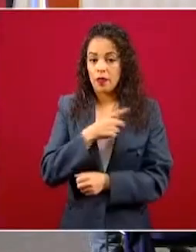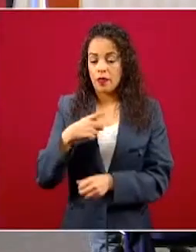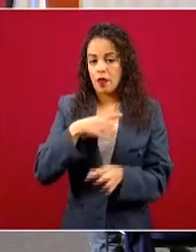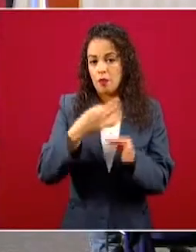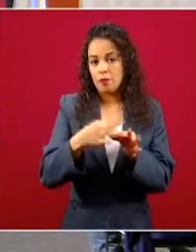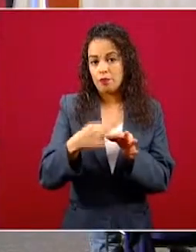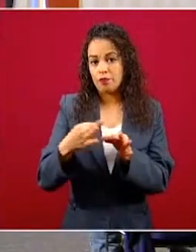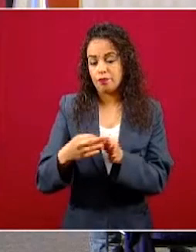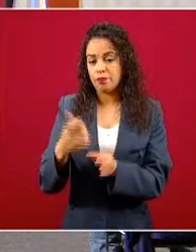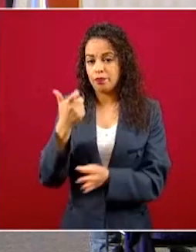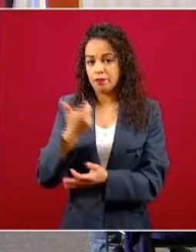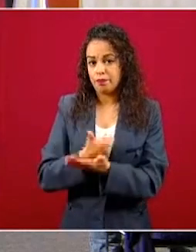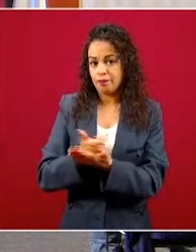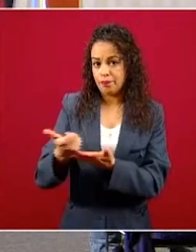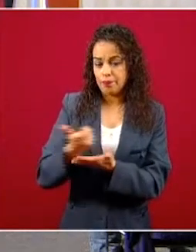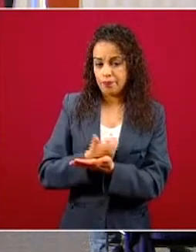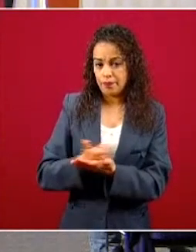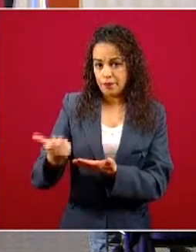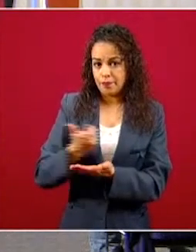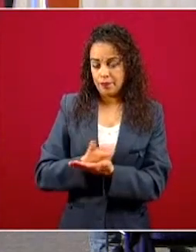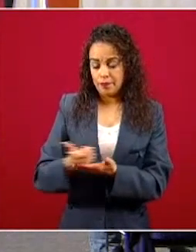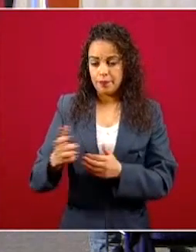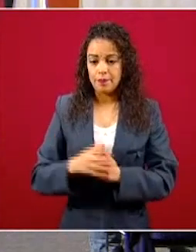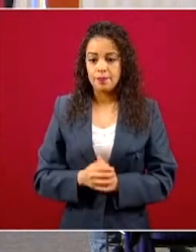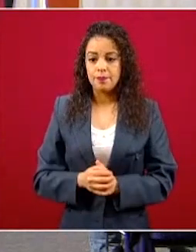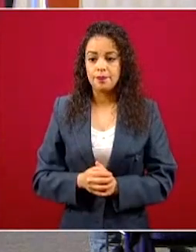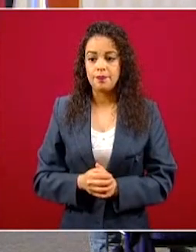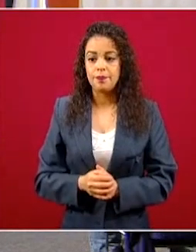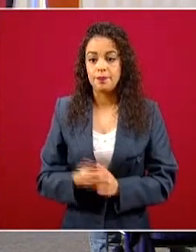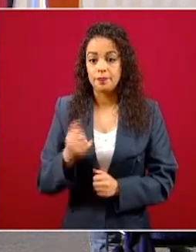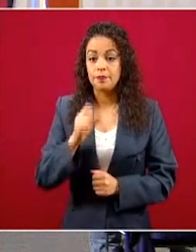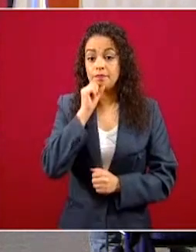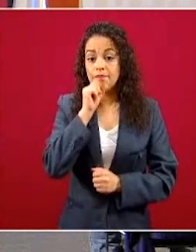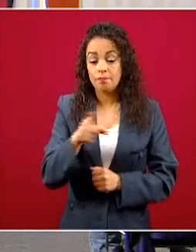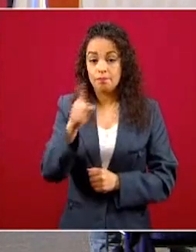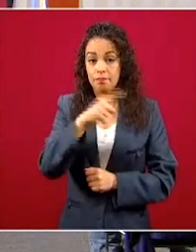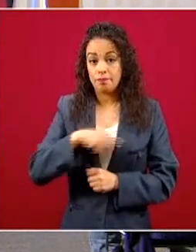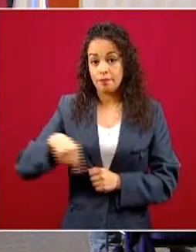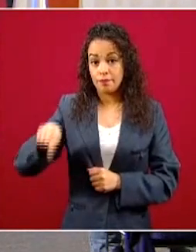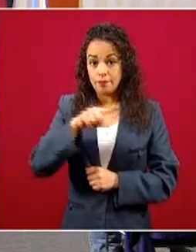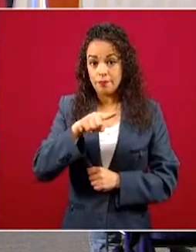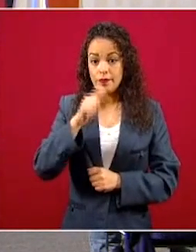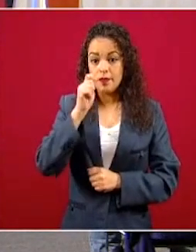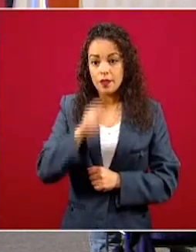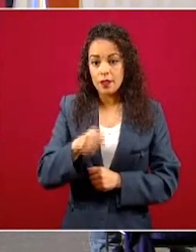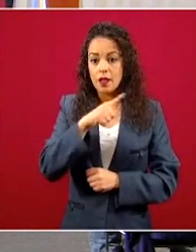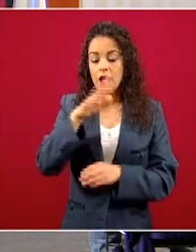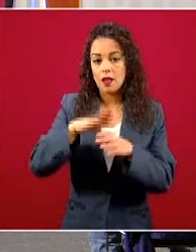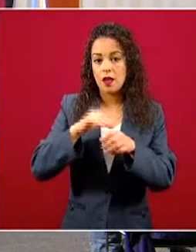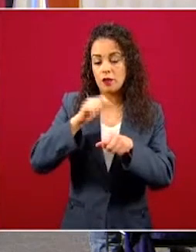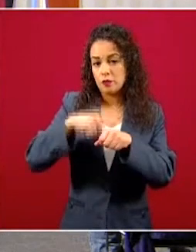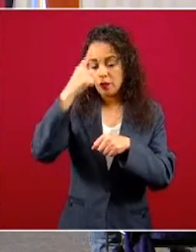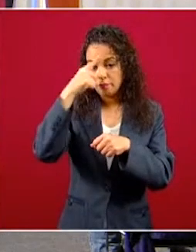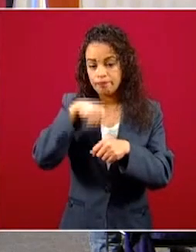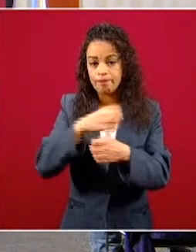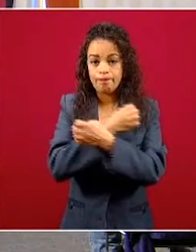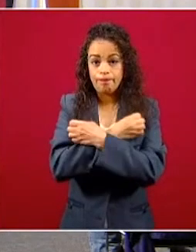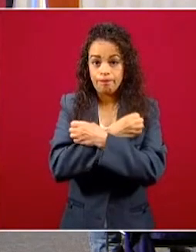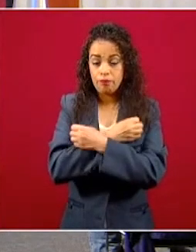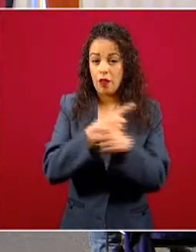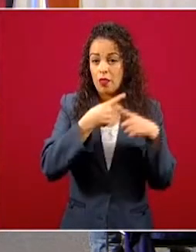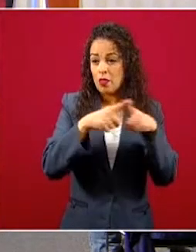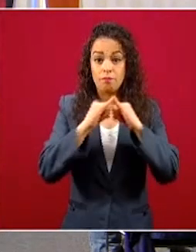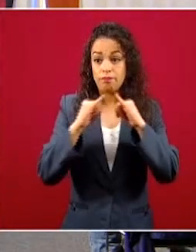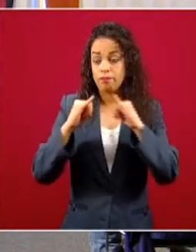también se mostró la Unidad Nacional por Nuestra Educación. Muchas instituciones acudieron